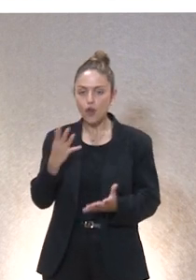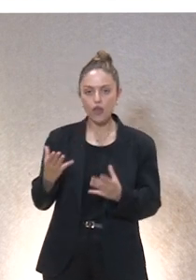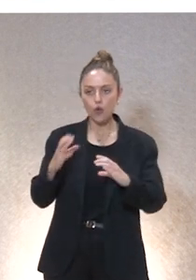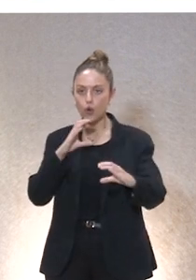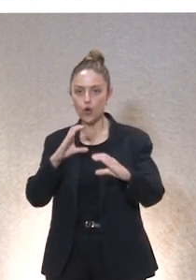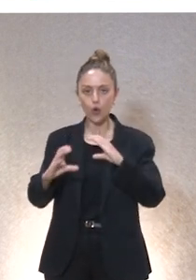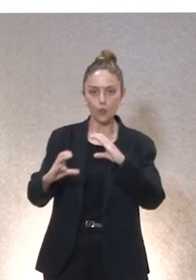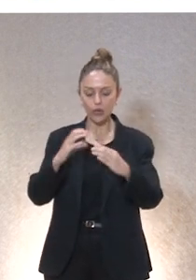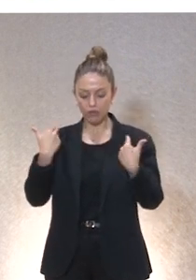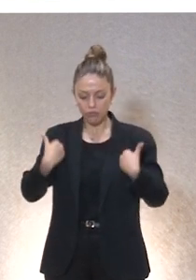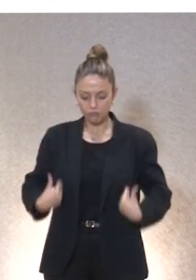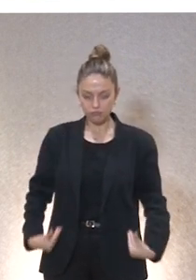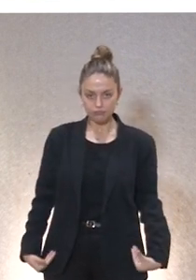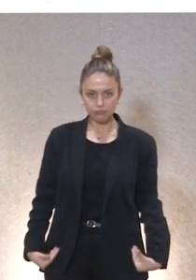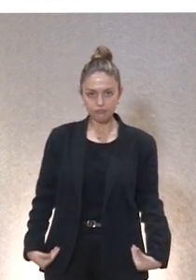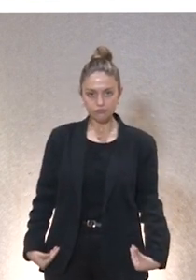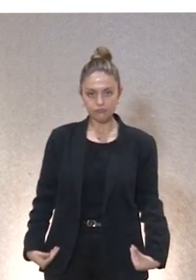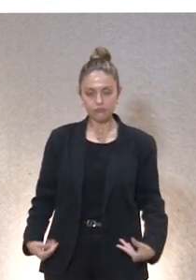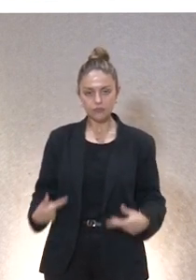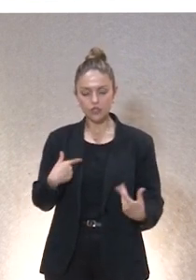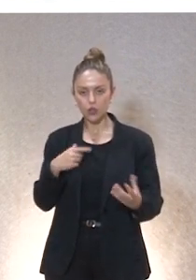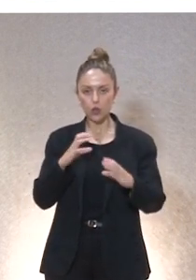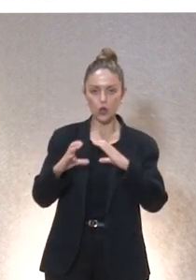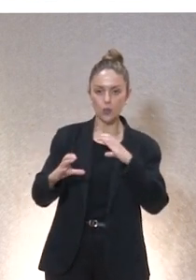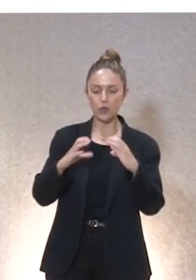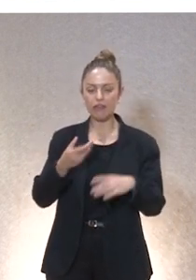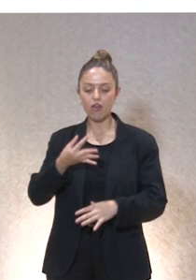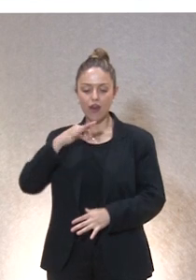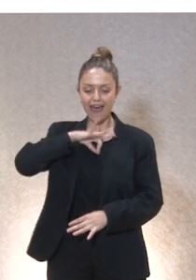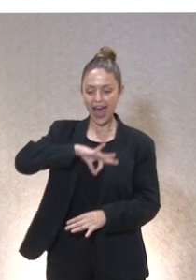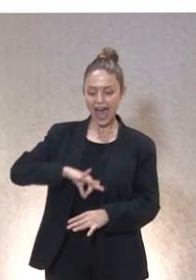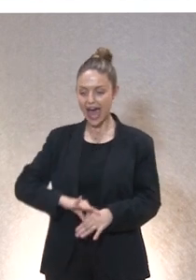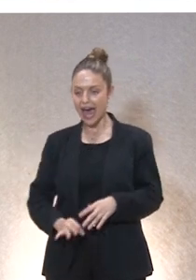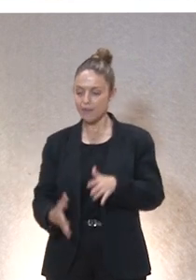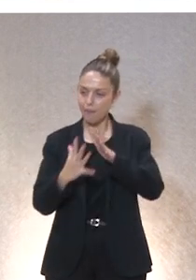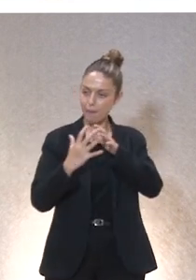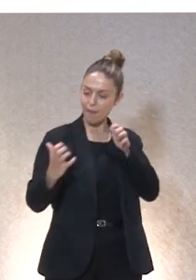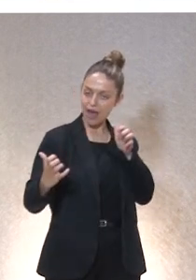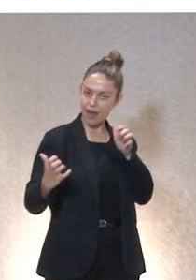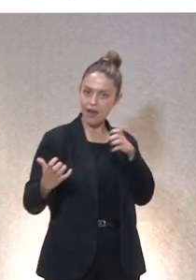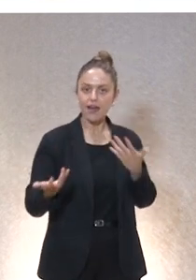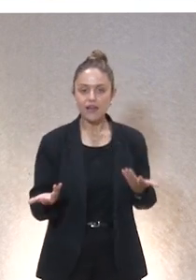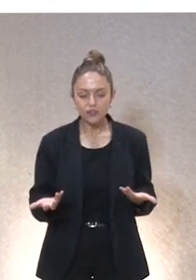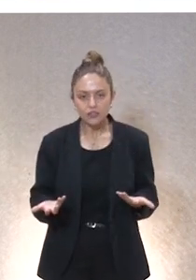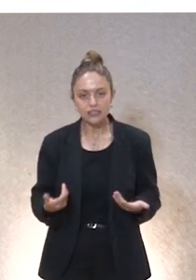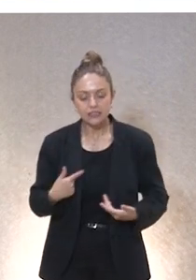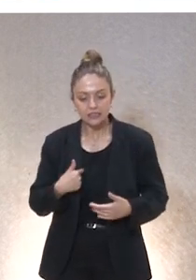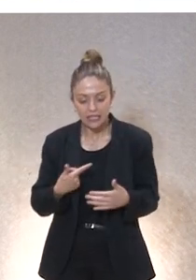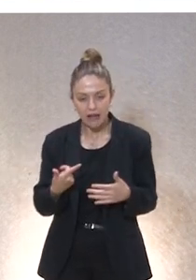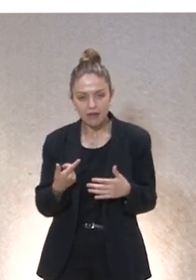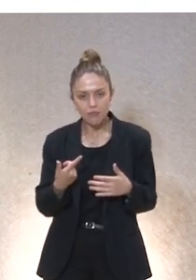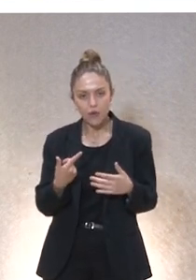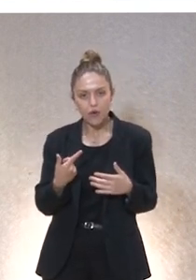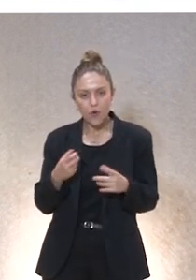de cuerpos hay comunicación de almas hay cuidado integral y por lo tanto está esa dimensión